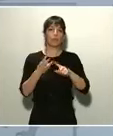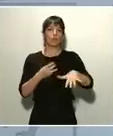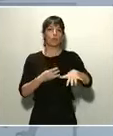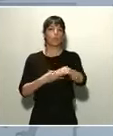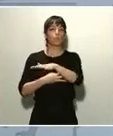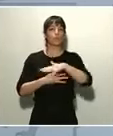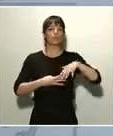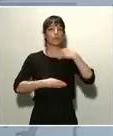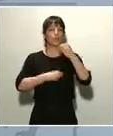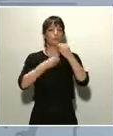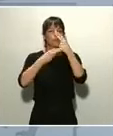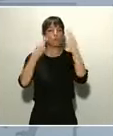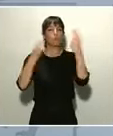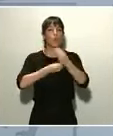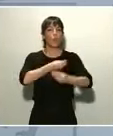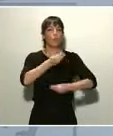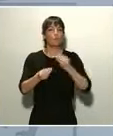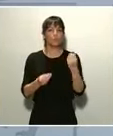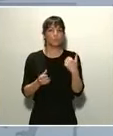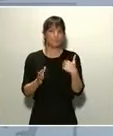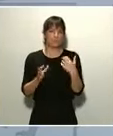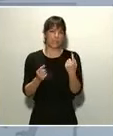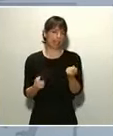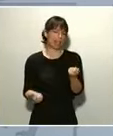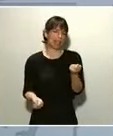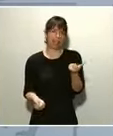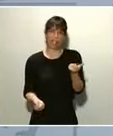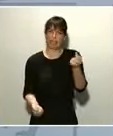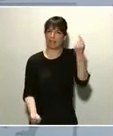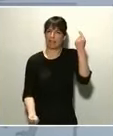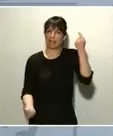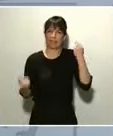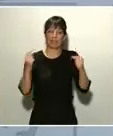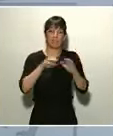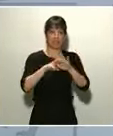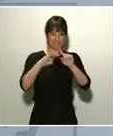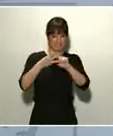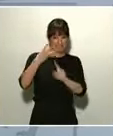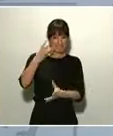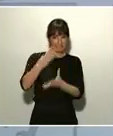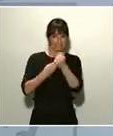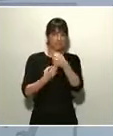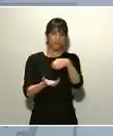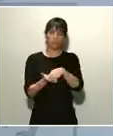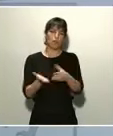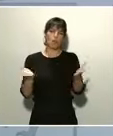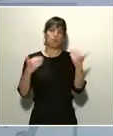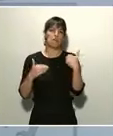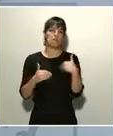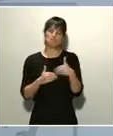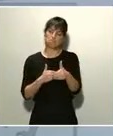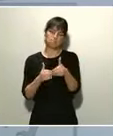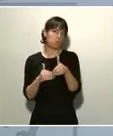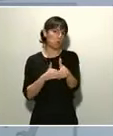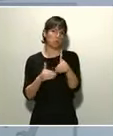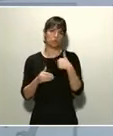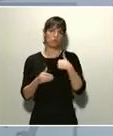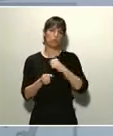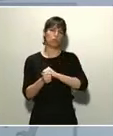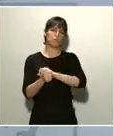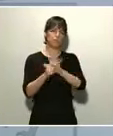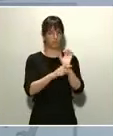que es absolutamente marginal, a mí no me cabe duda de que más pronto que tarde venceremos al virus.